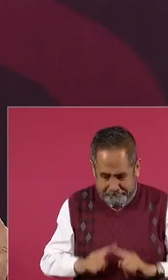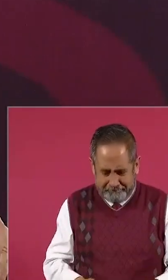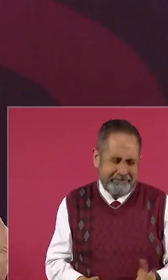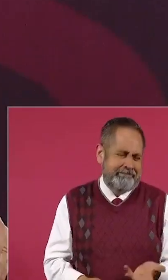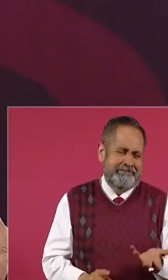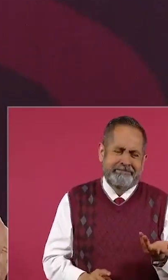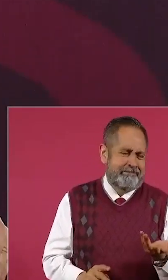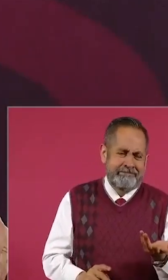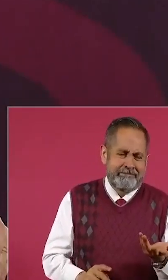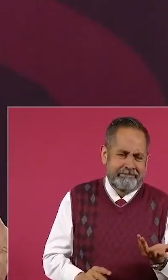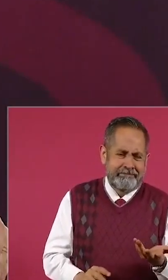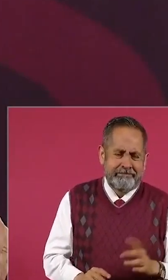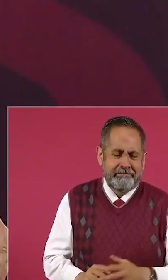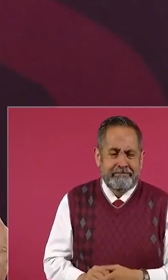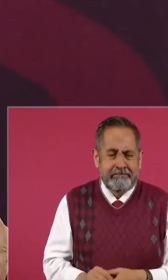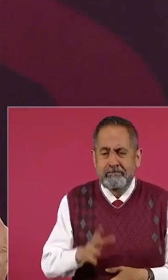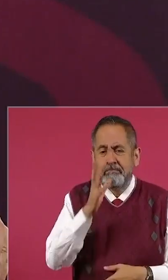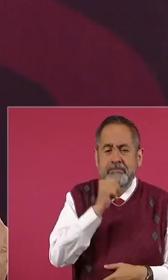y decir otra.